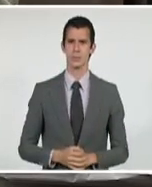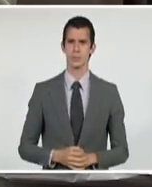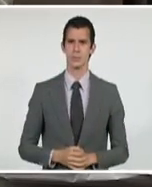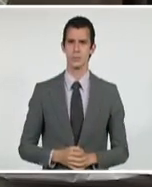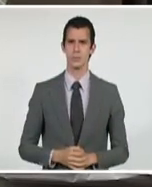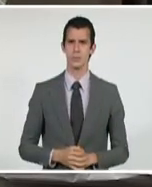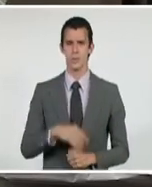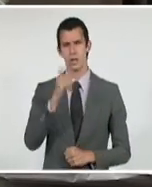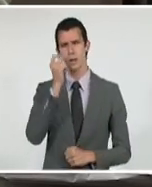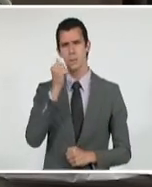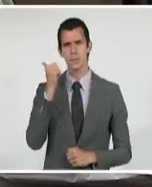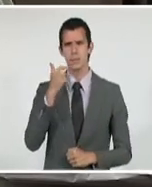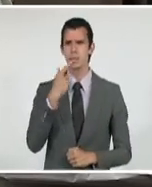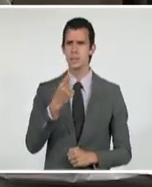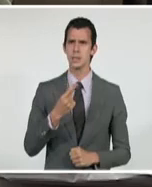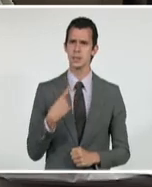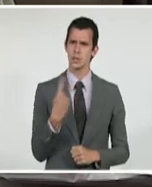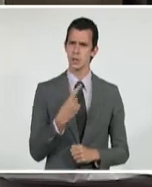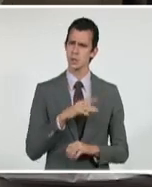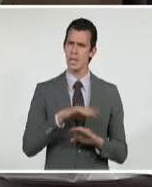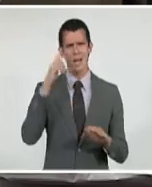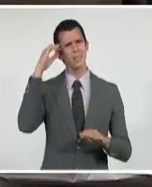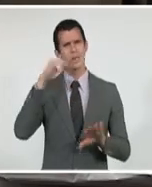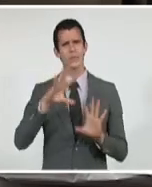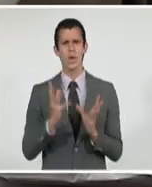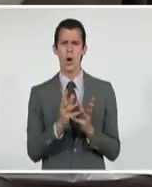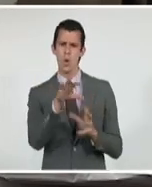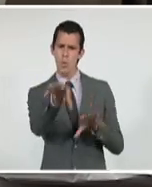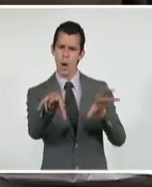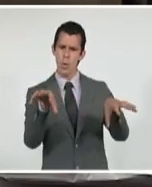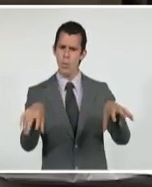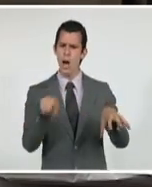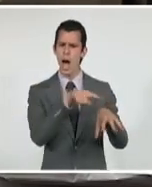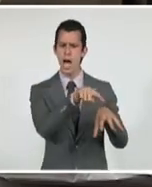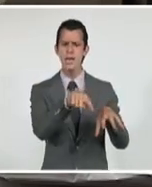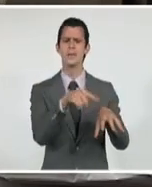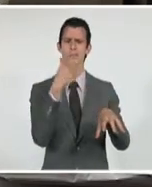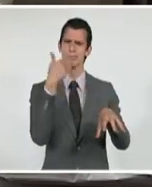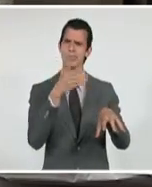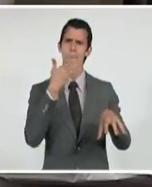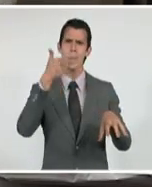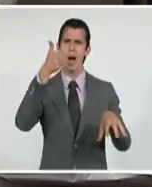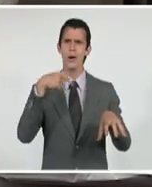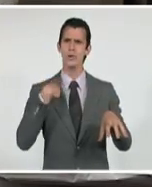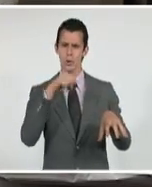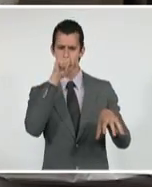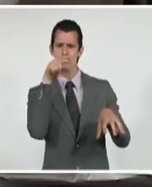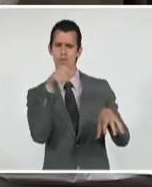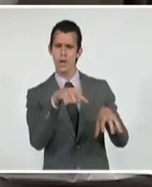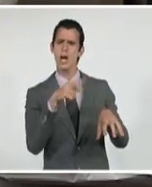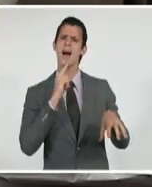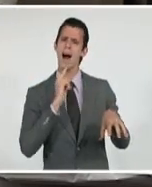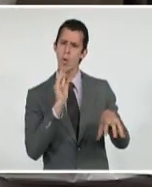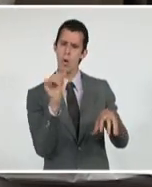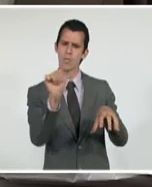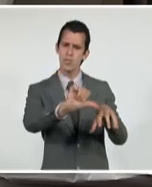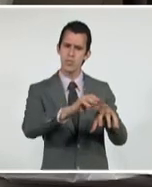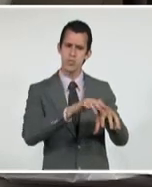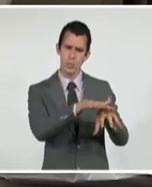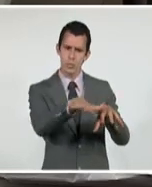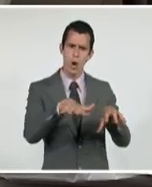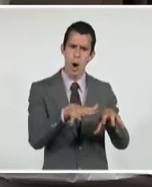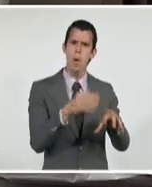los recursos que se importen para donde tenemos el agua, que además otro de los